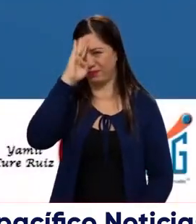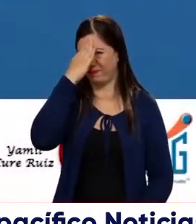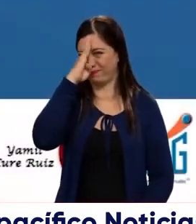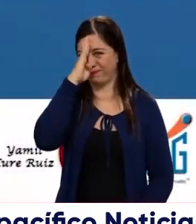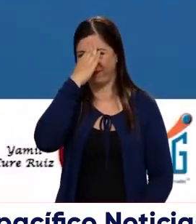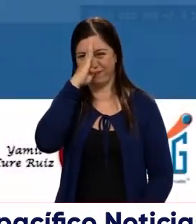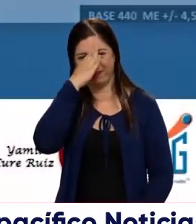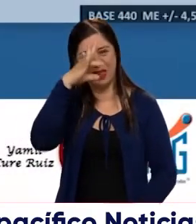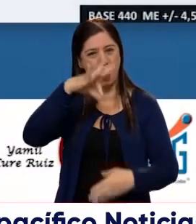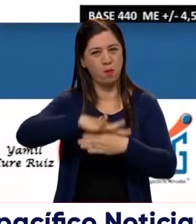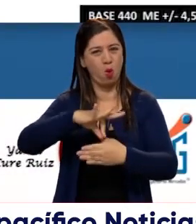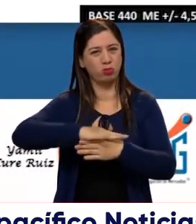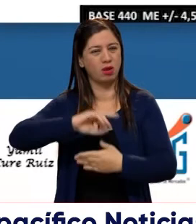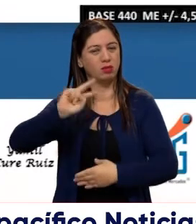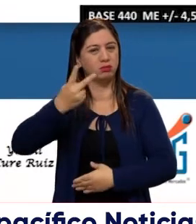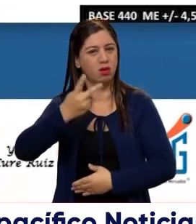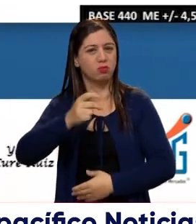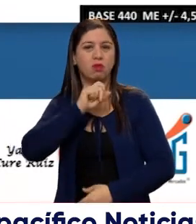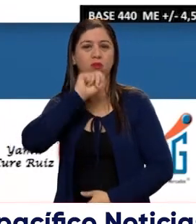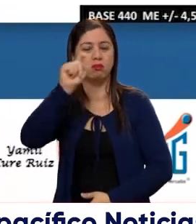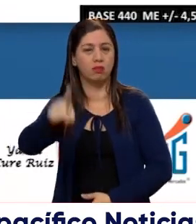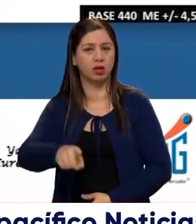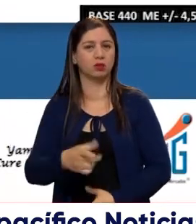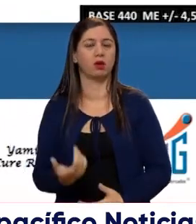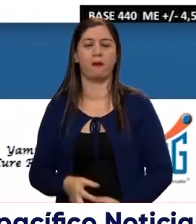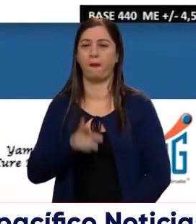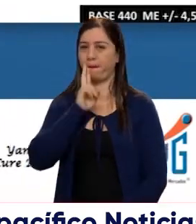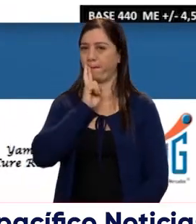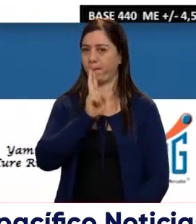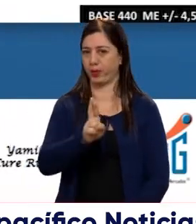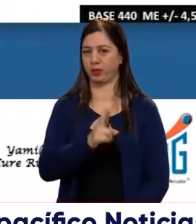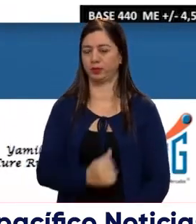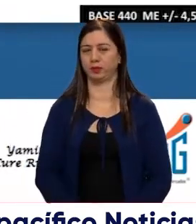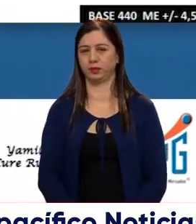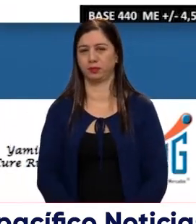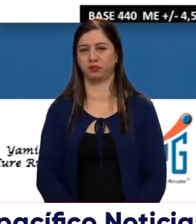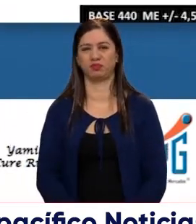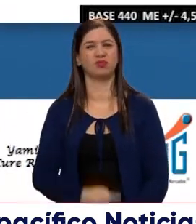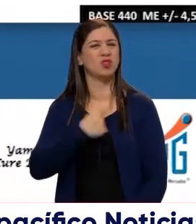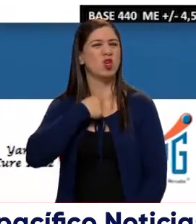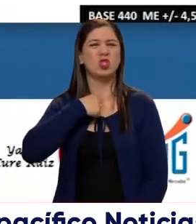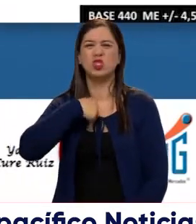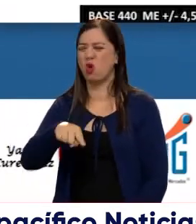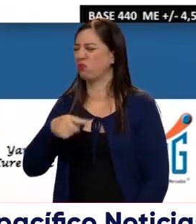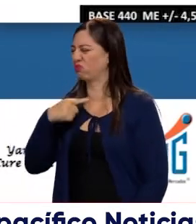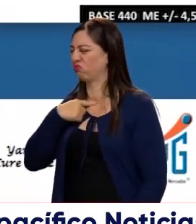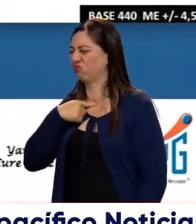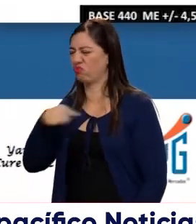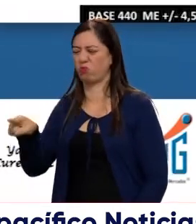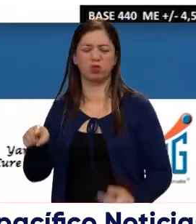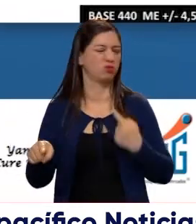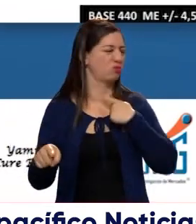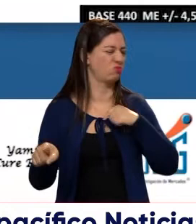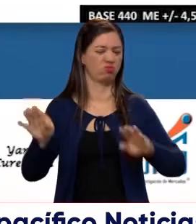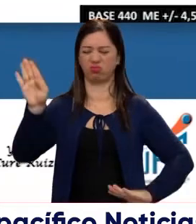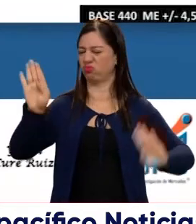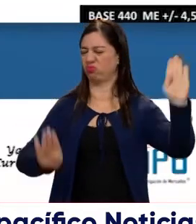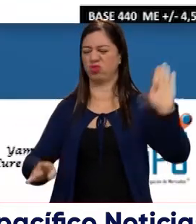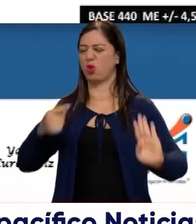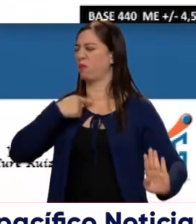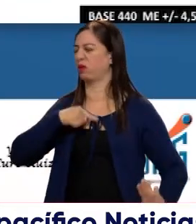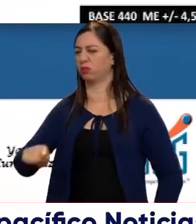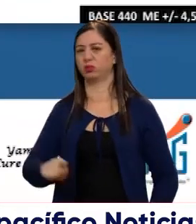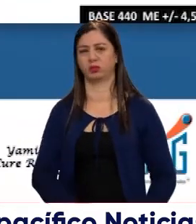votar en la segunda vuelta? Fue la pregunta, las respuestas las siguientes, ¿por qué no me gusta ninguno de los candidatos? El 37